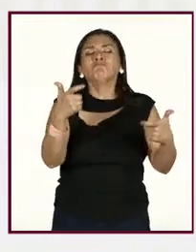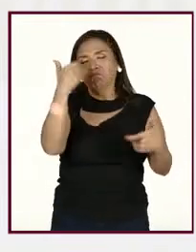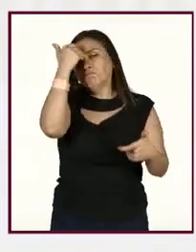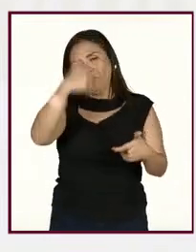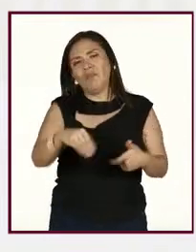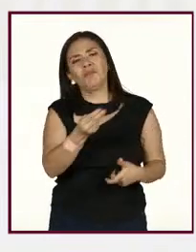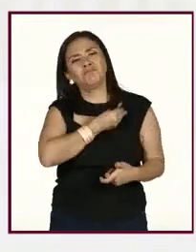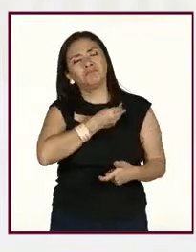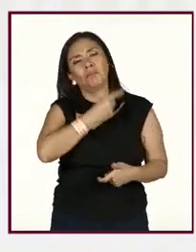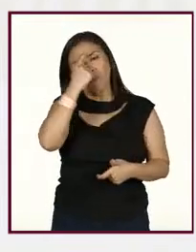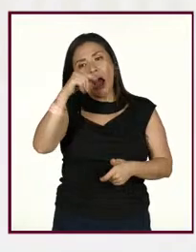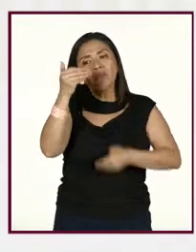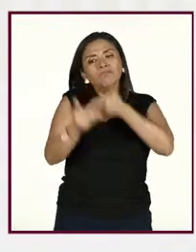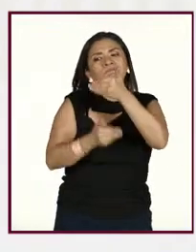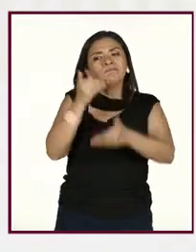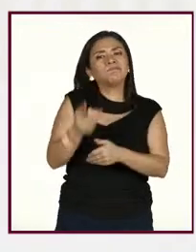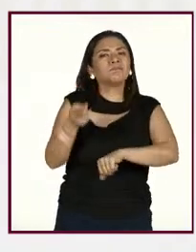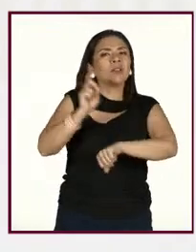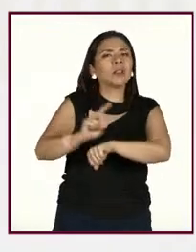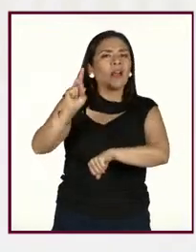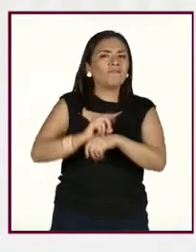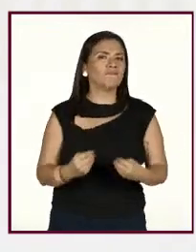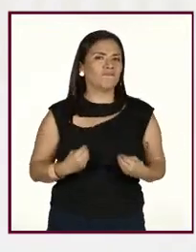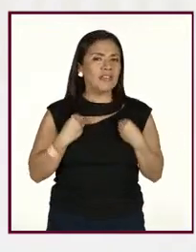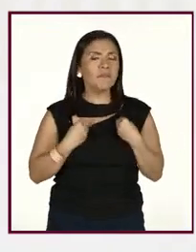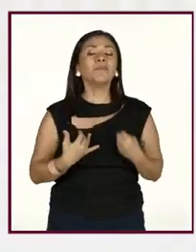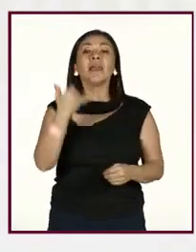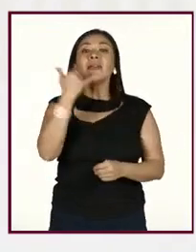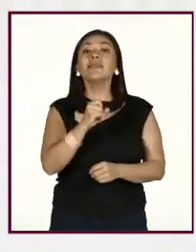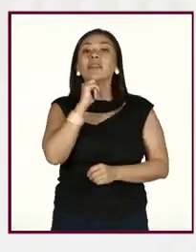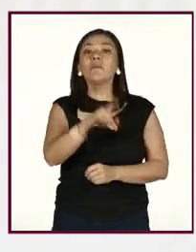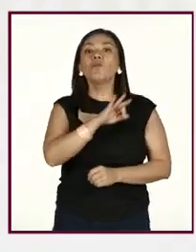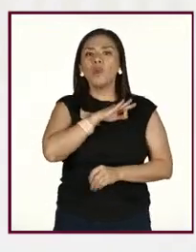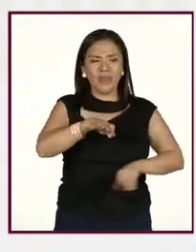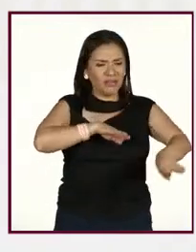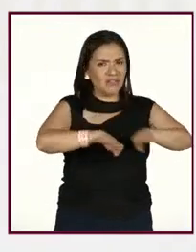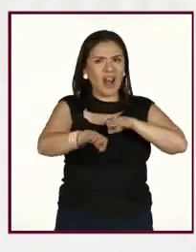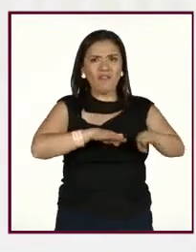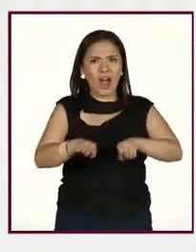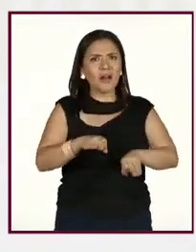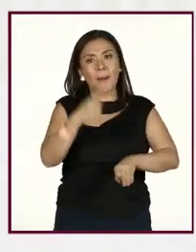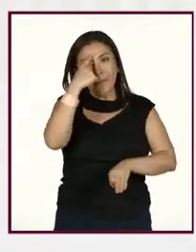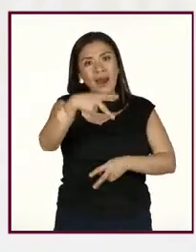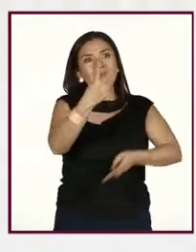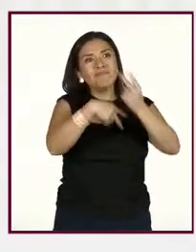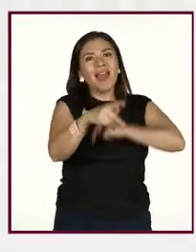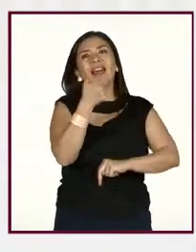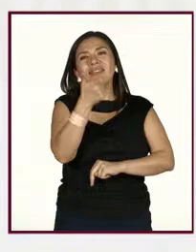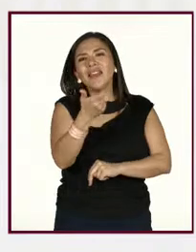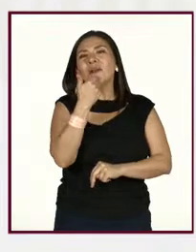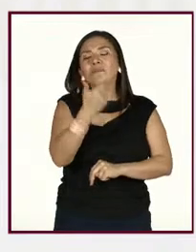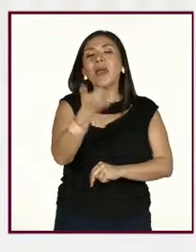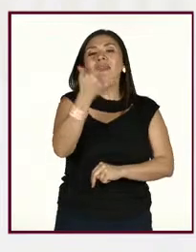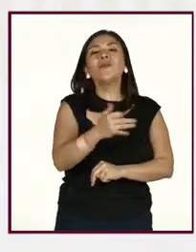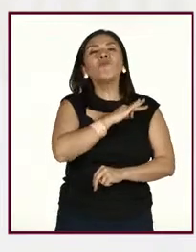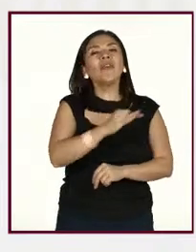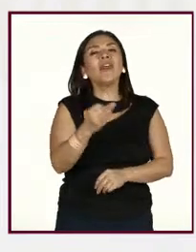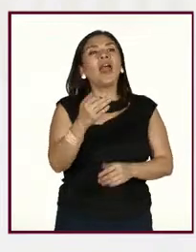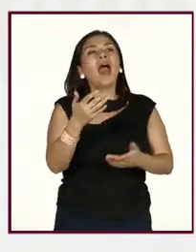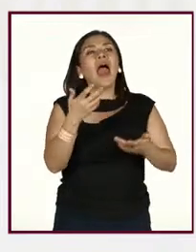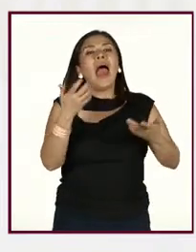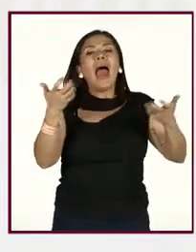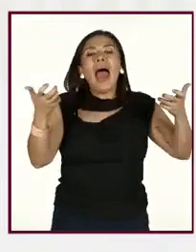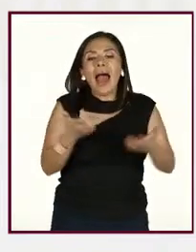día a día, las capacidades para trabajar de forma productiva y la capacidad para hacer una